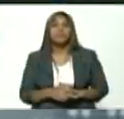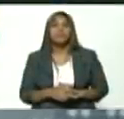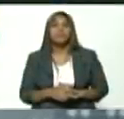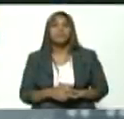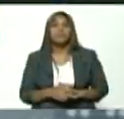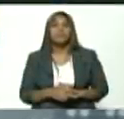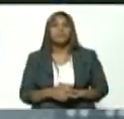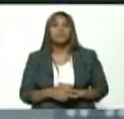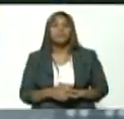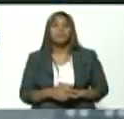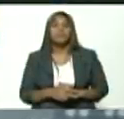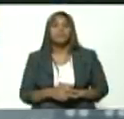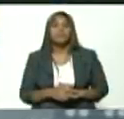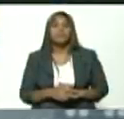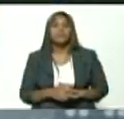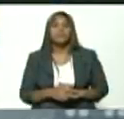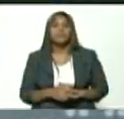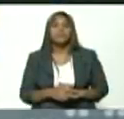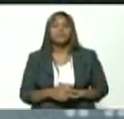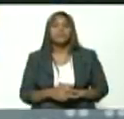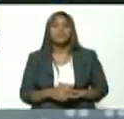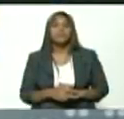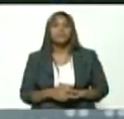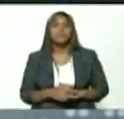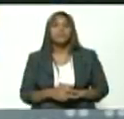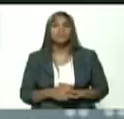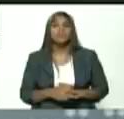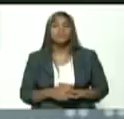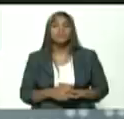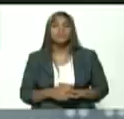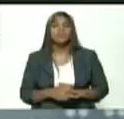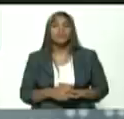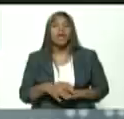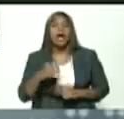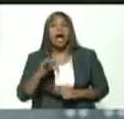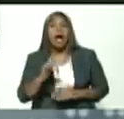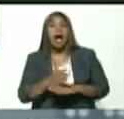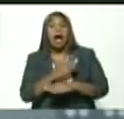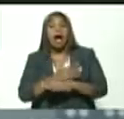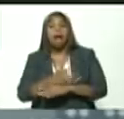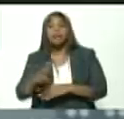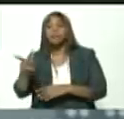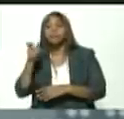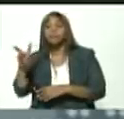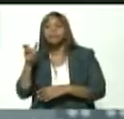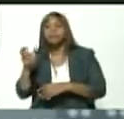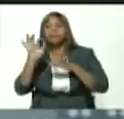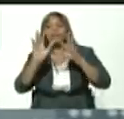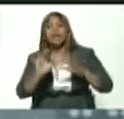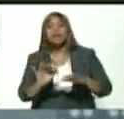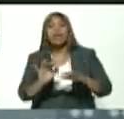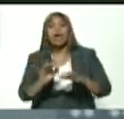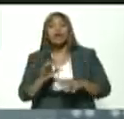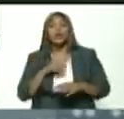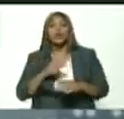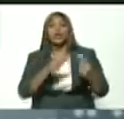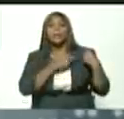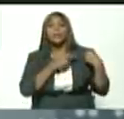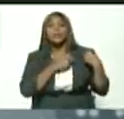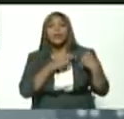salvo mejor propuesta habiendo escuchado al secretario ejecutivo José Ramón Rivero